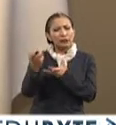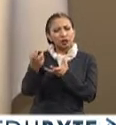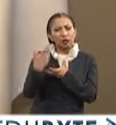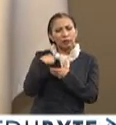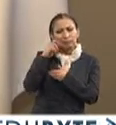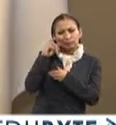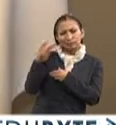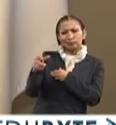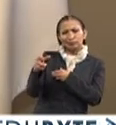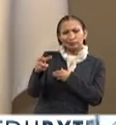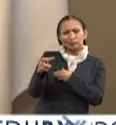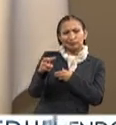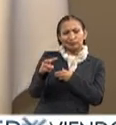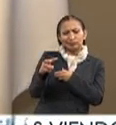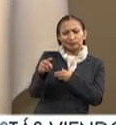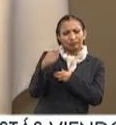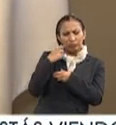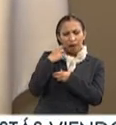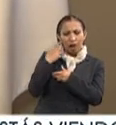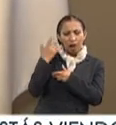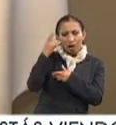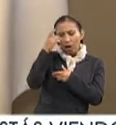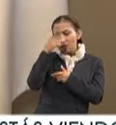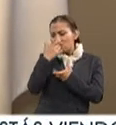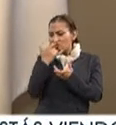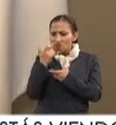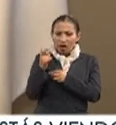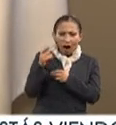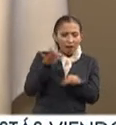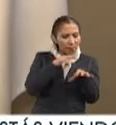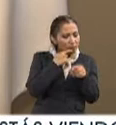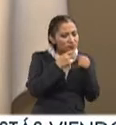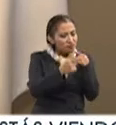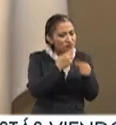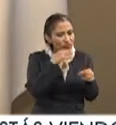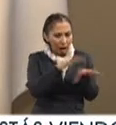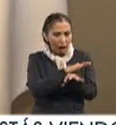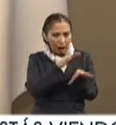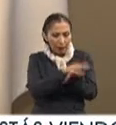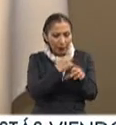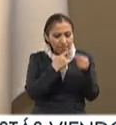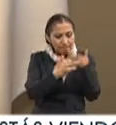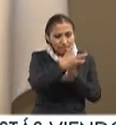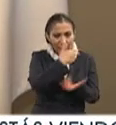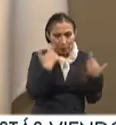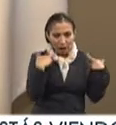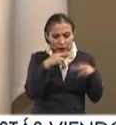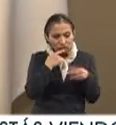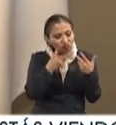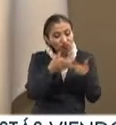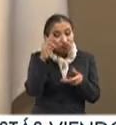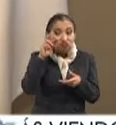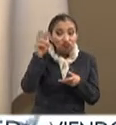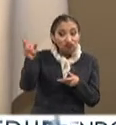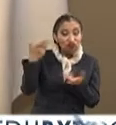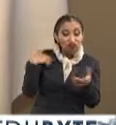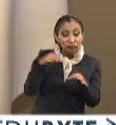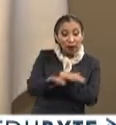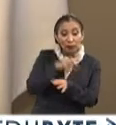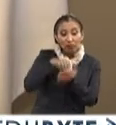propició que modificáramos, dialogáramos los maestros al interior